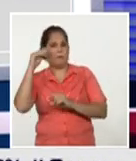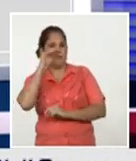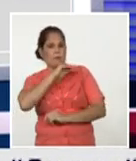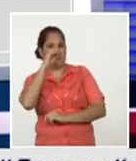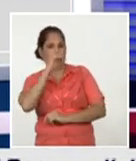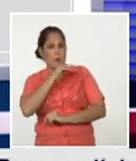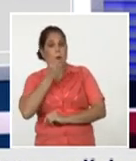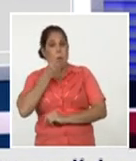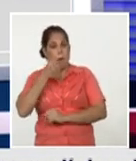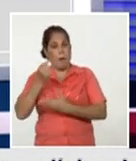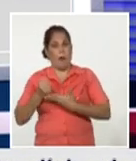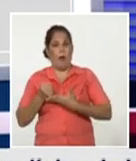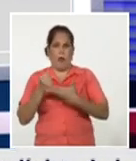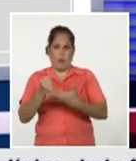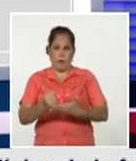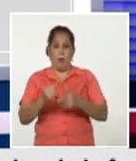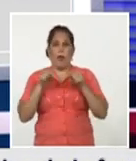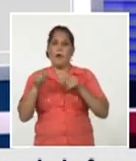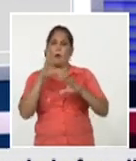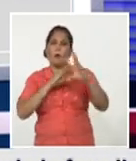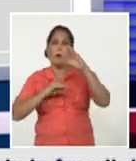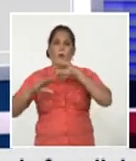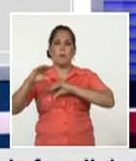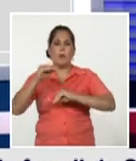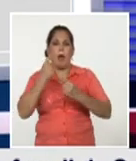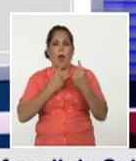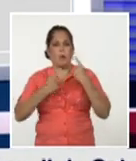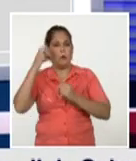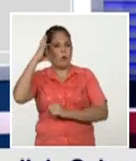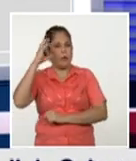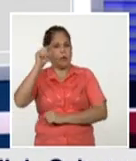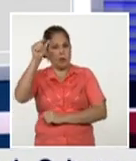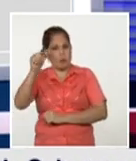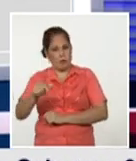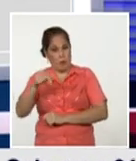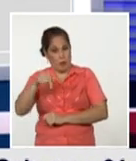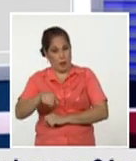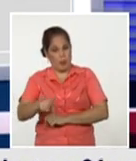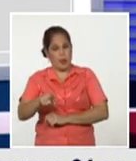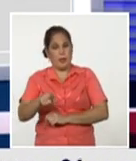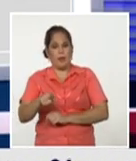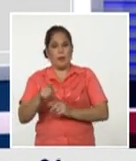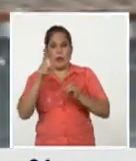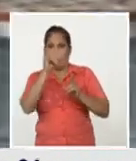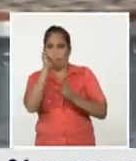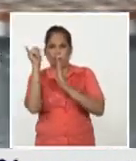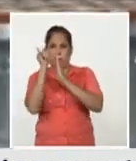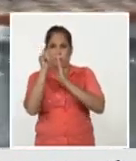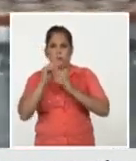sirven de apoyo estuvimos conversando con algunos científicos y aquí tenemos el siguiente material